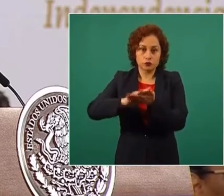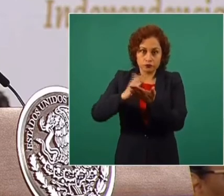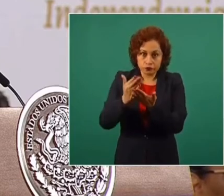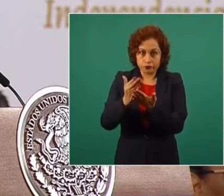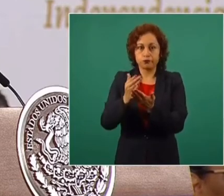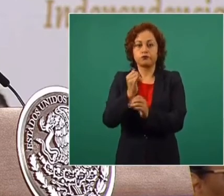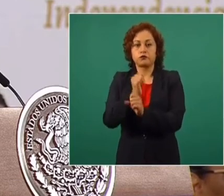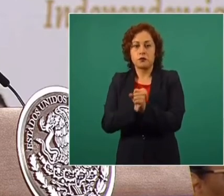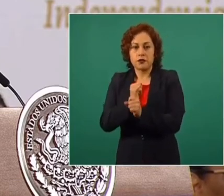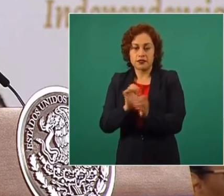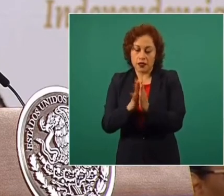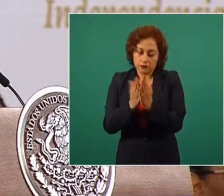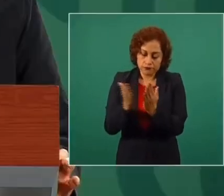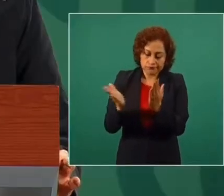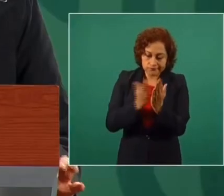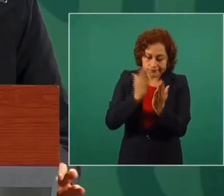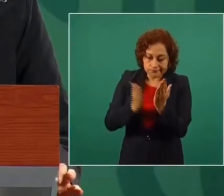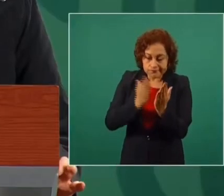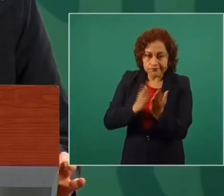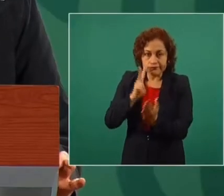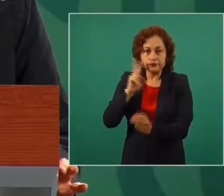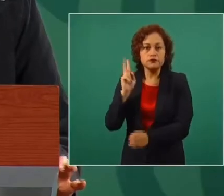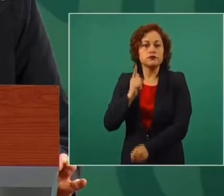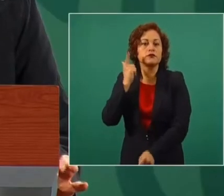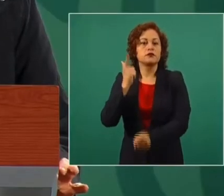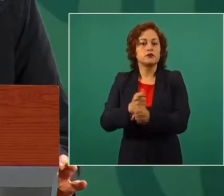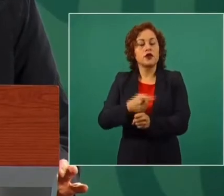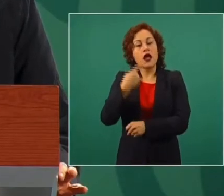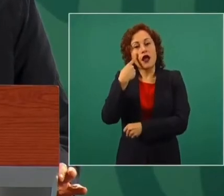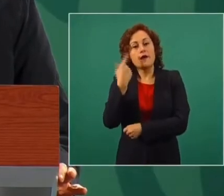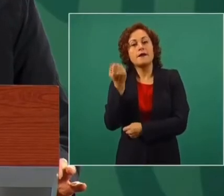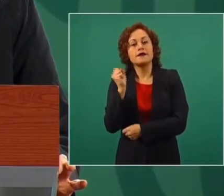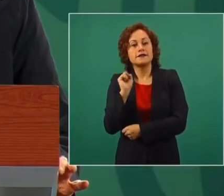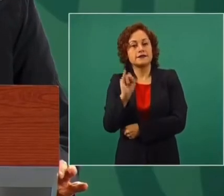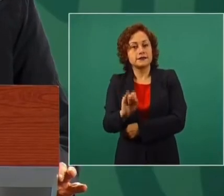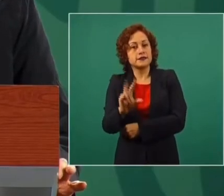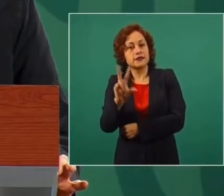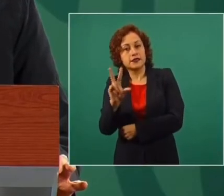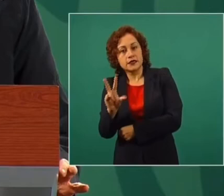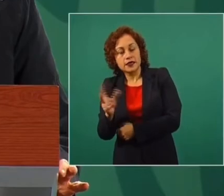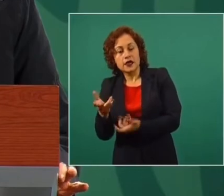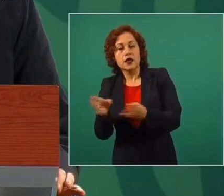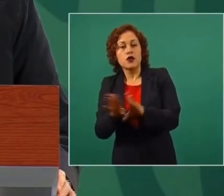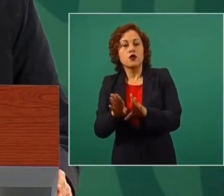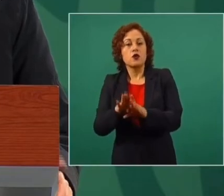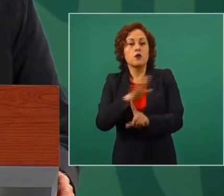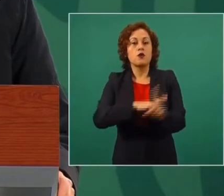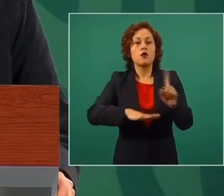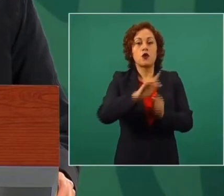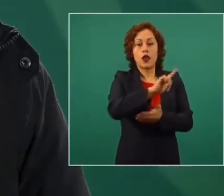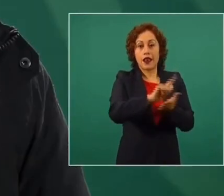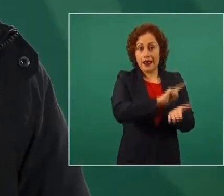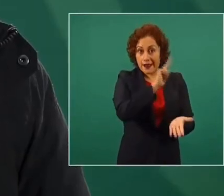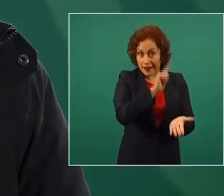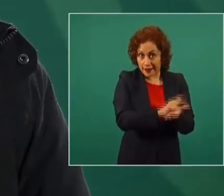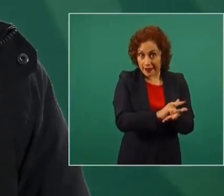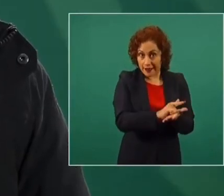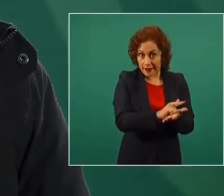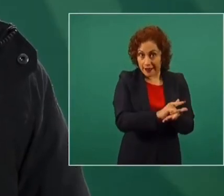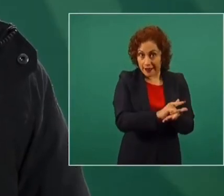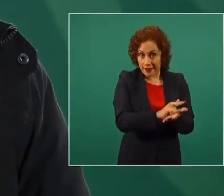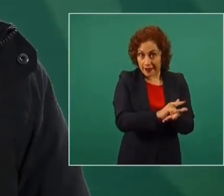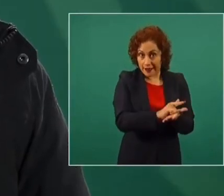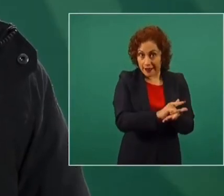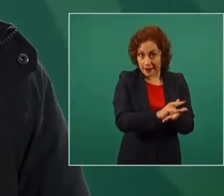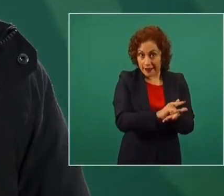si existe un absoluta y total apego a la justicia y al procedimiento penal, en ese caso, junto